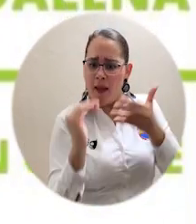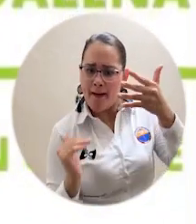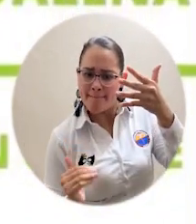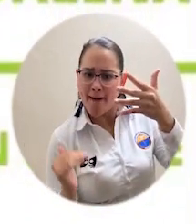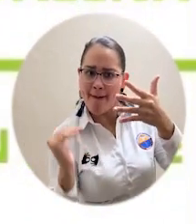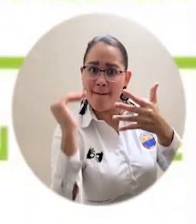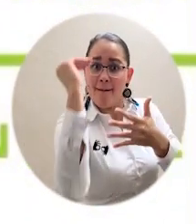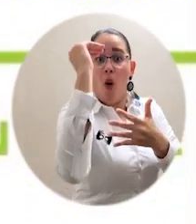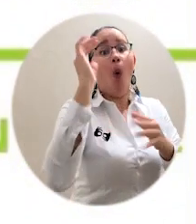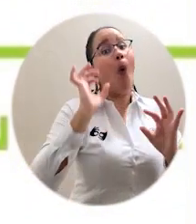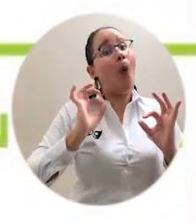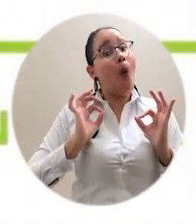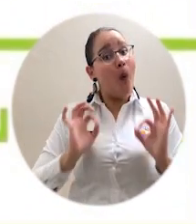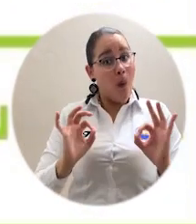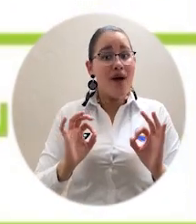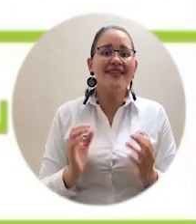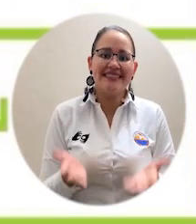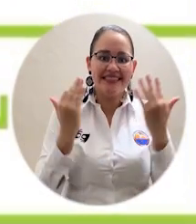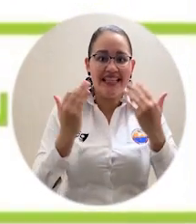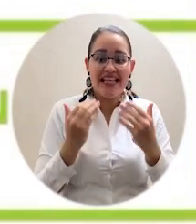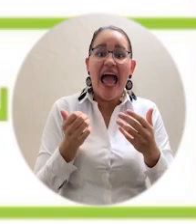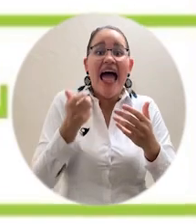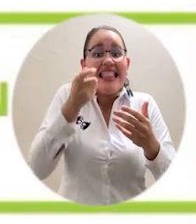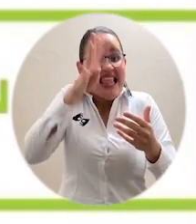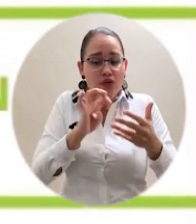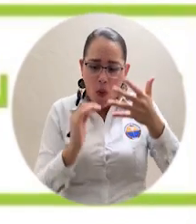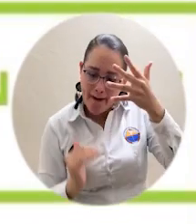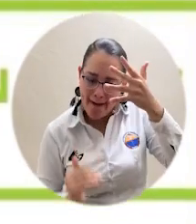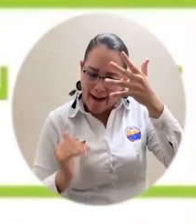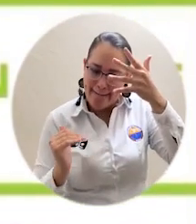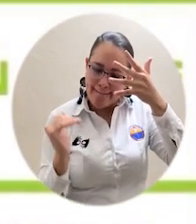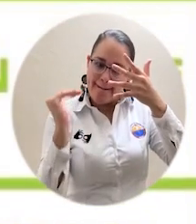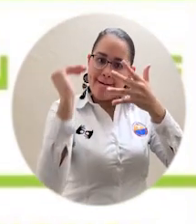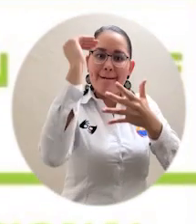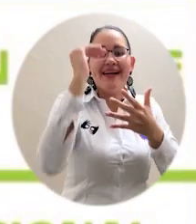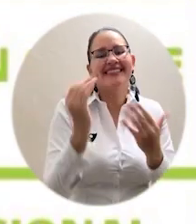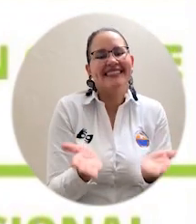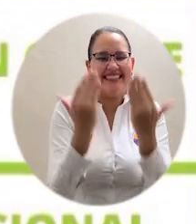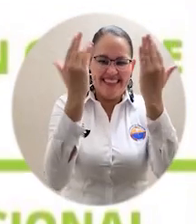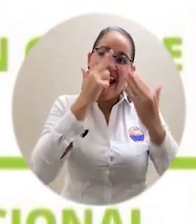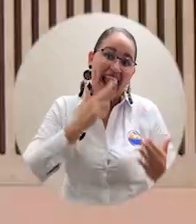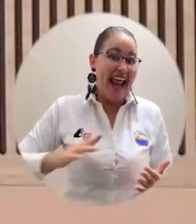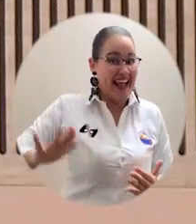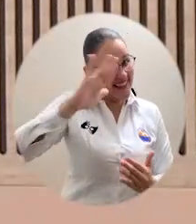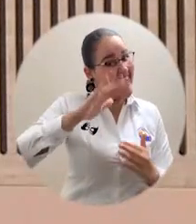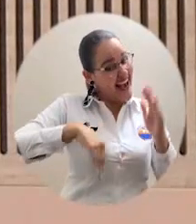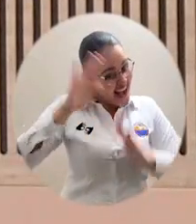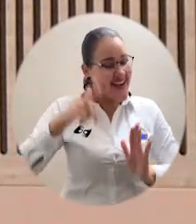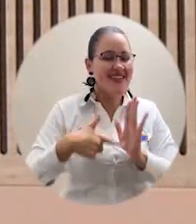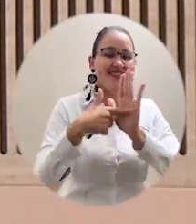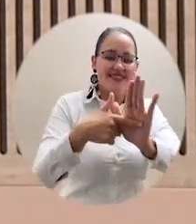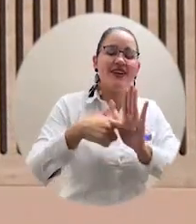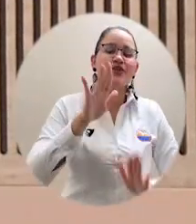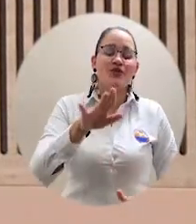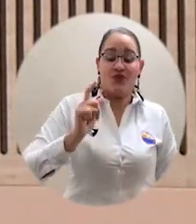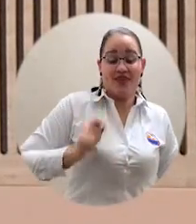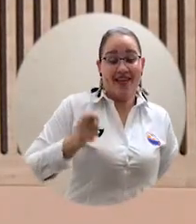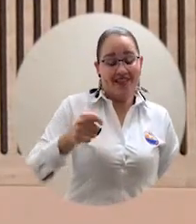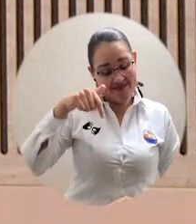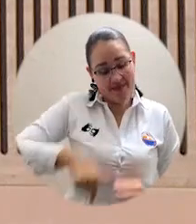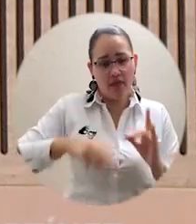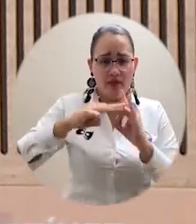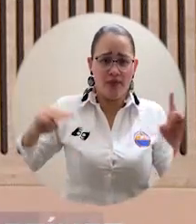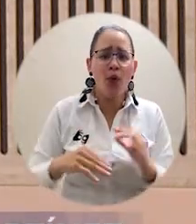del año 2019 estamos en el puesto 20. Es decir, que en esa escala de tiempo hemos subido o hemos ascendido 19